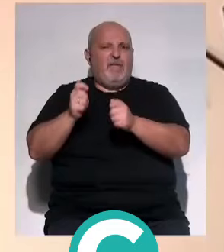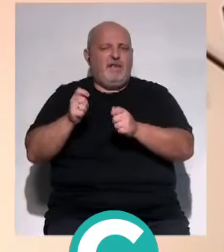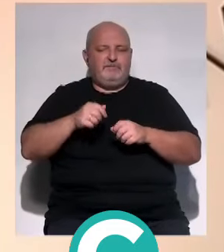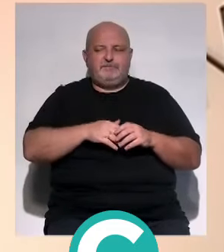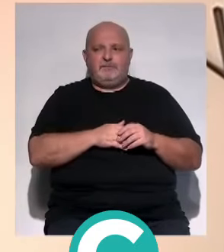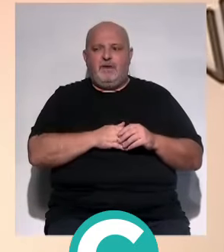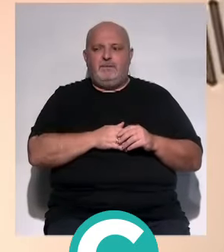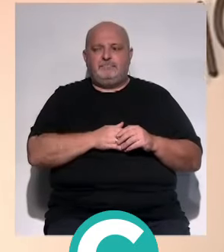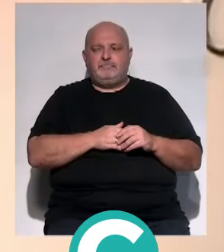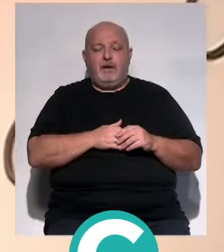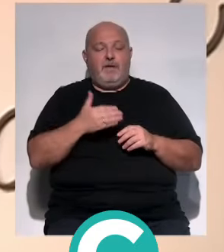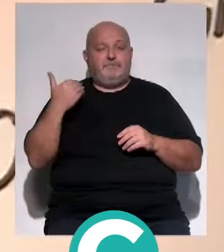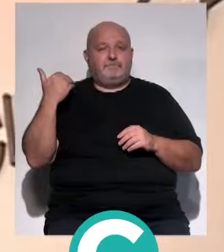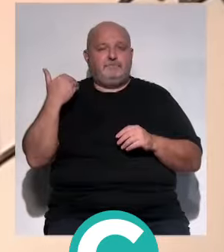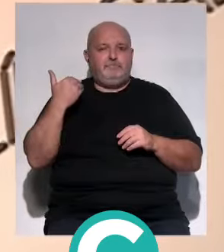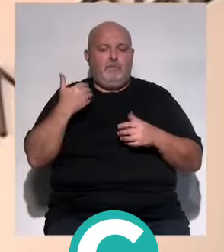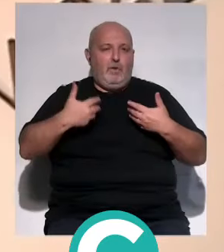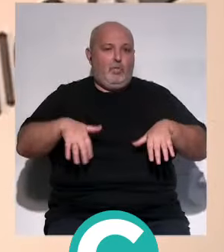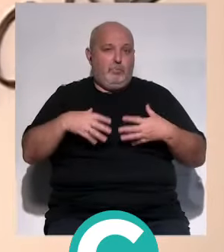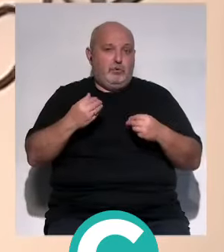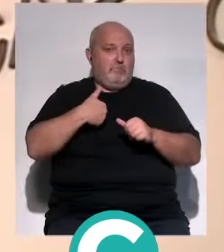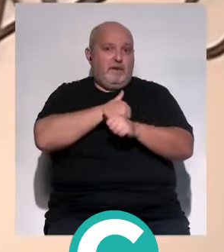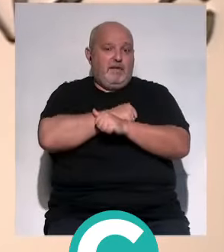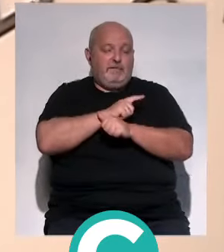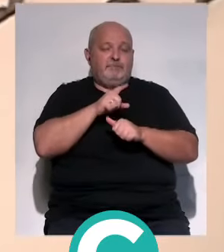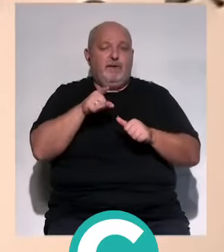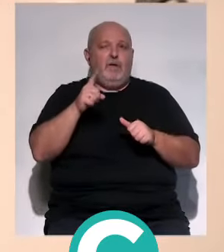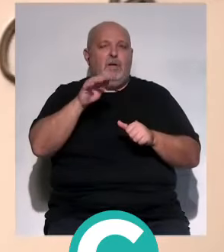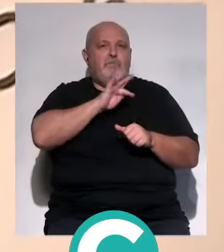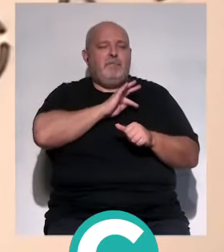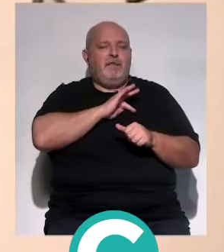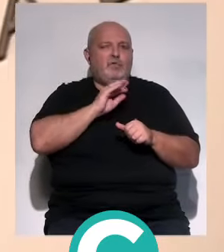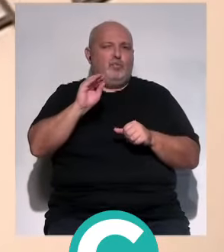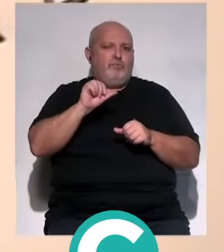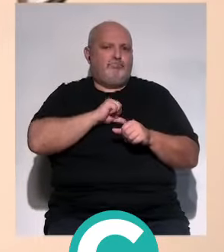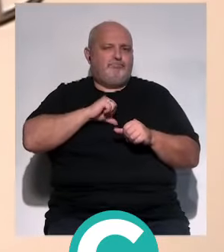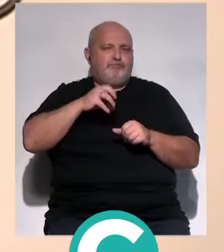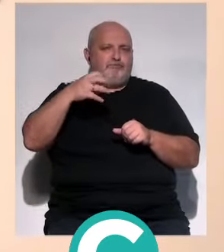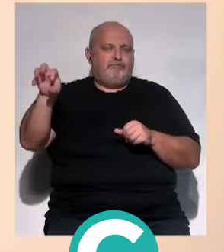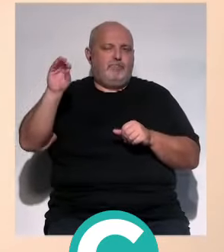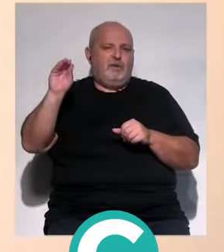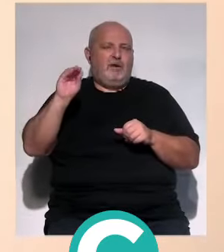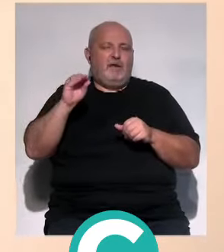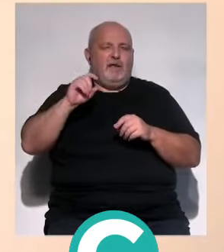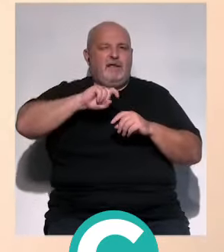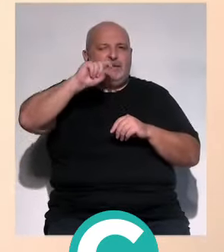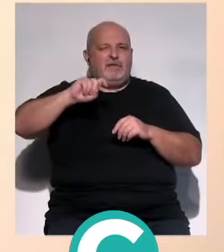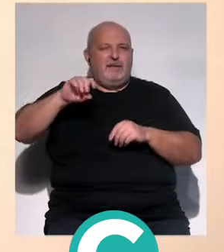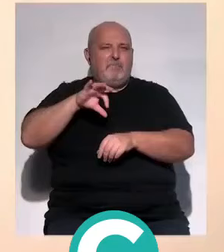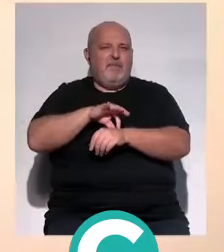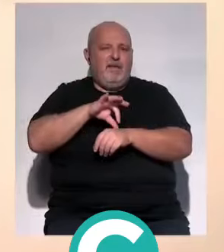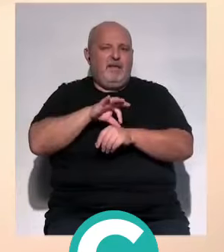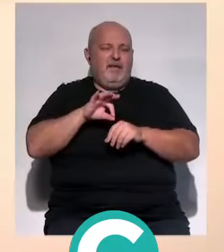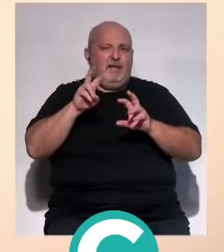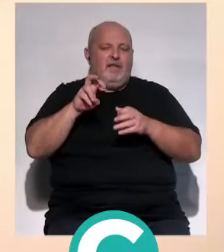Ha sido una enorme alegría. Estos son unos premios independientes, basados en estadísticas médicas